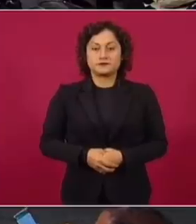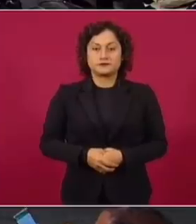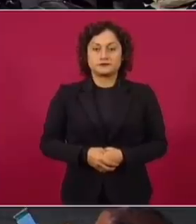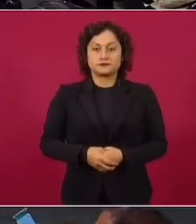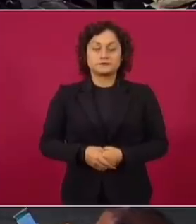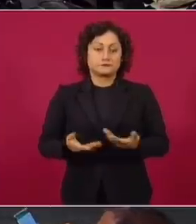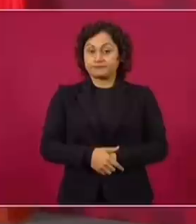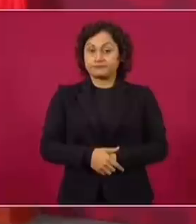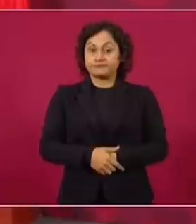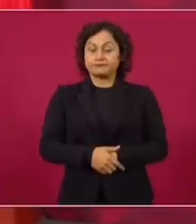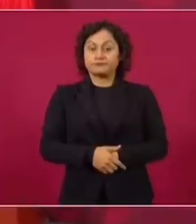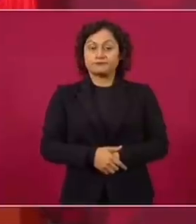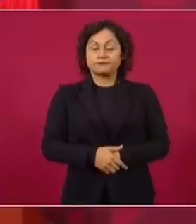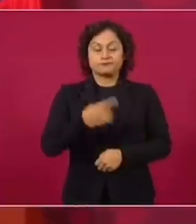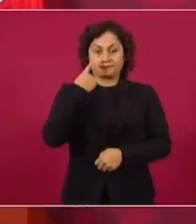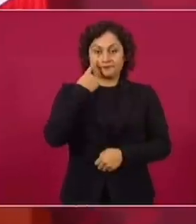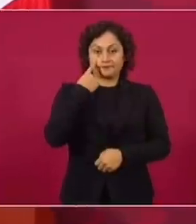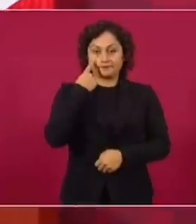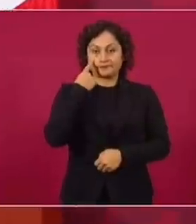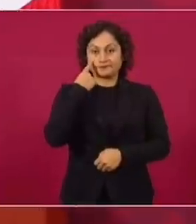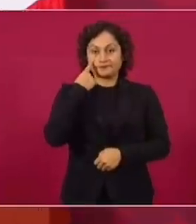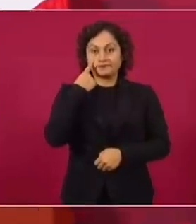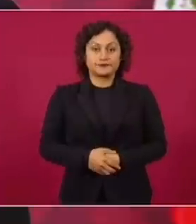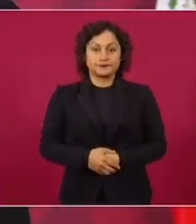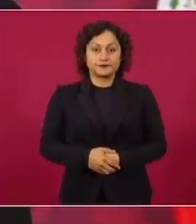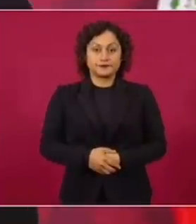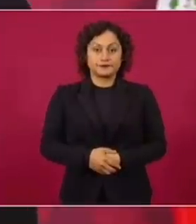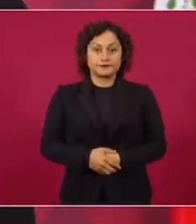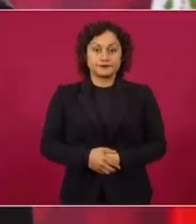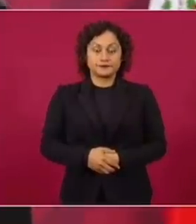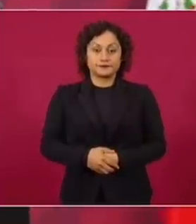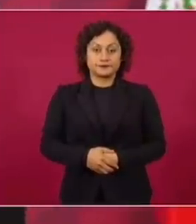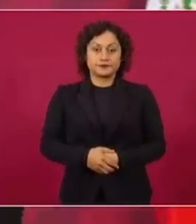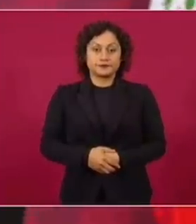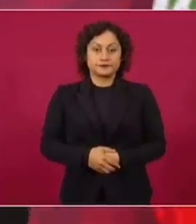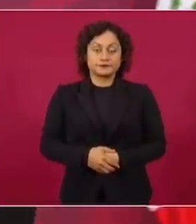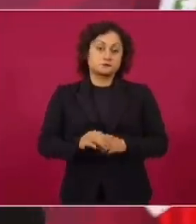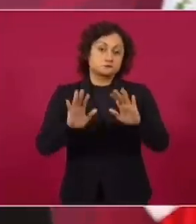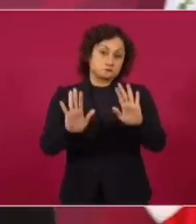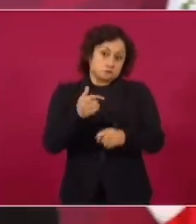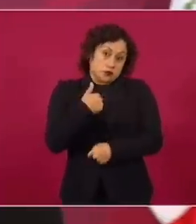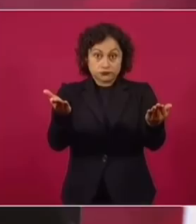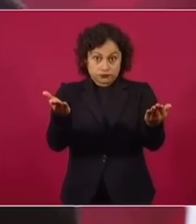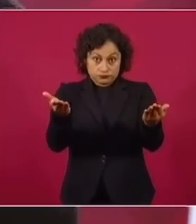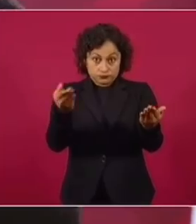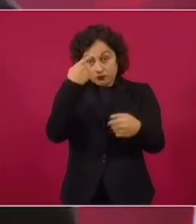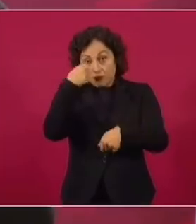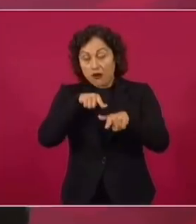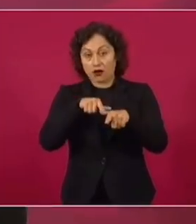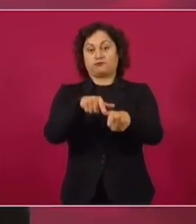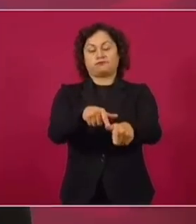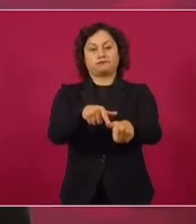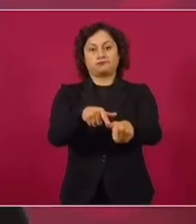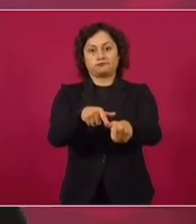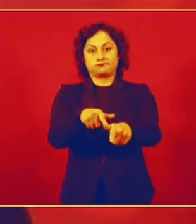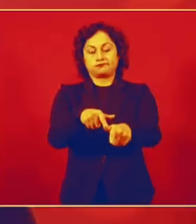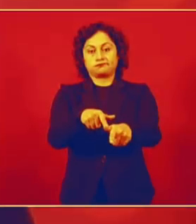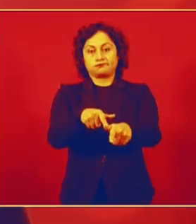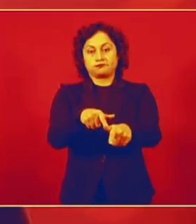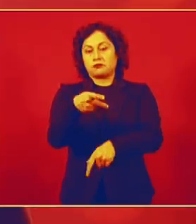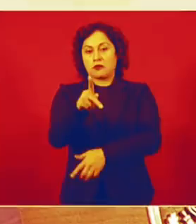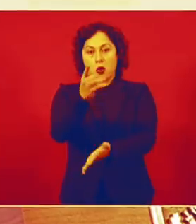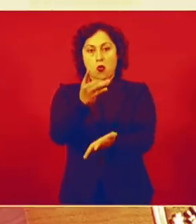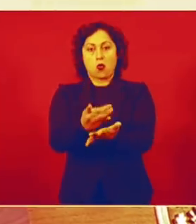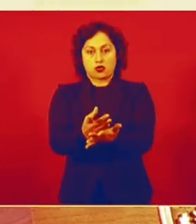atractivo el que se combata la simulación. Yo los invito a seguir adelante, nada más la comprensión